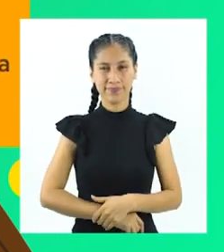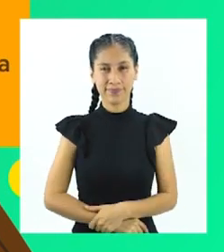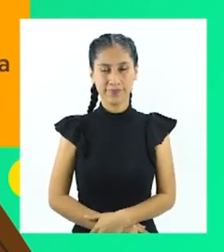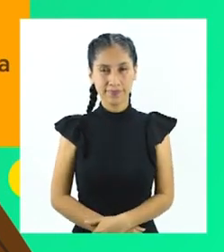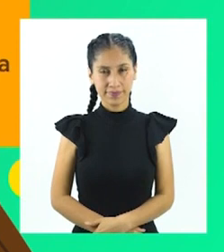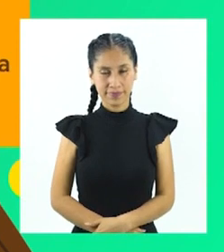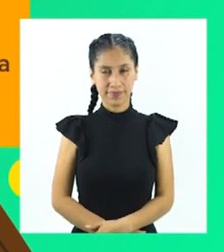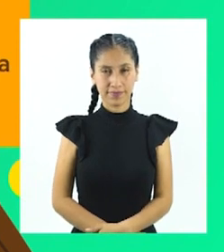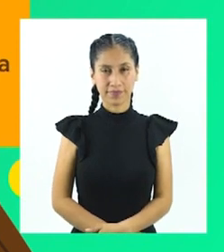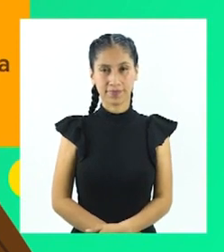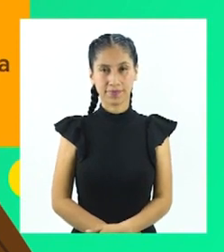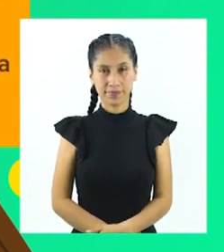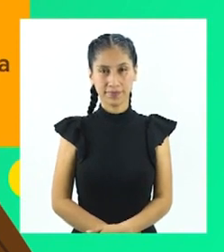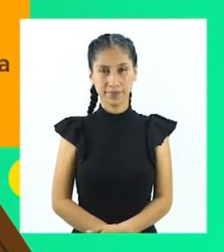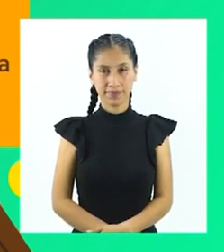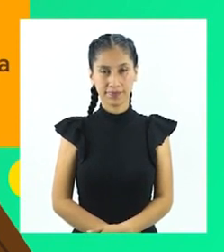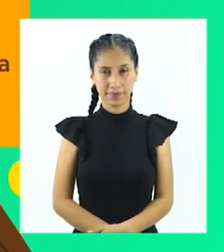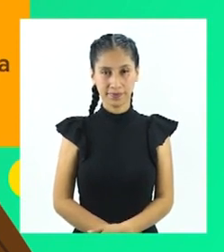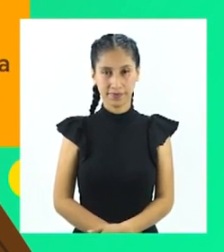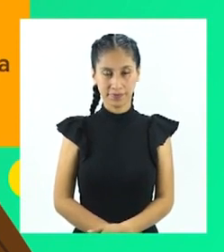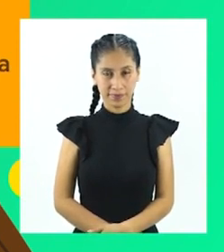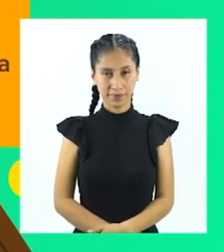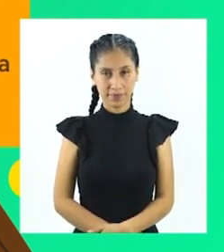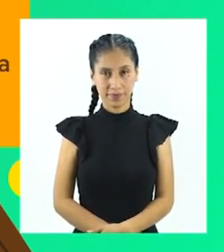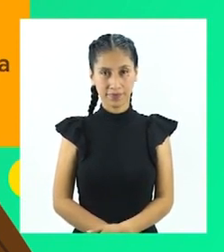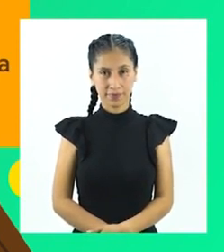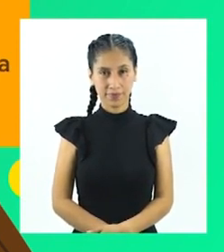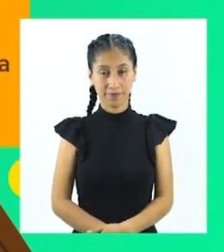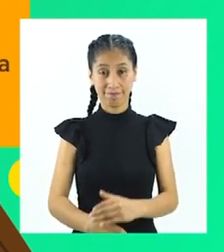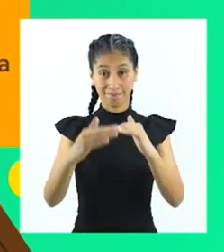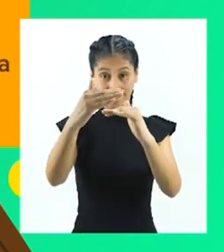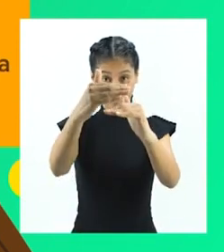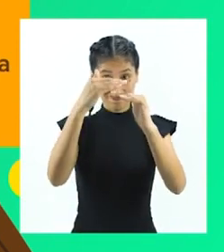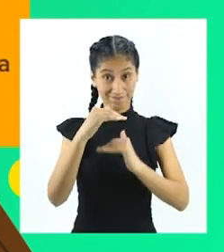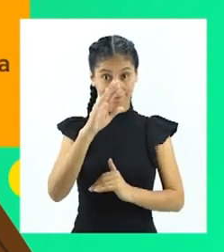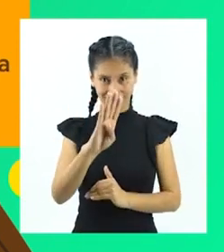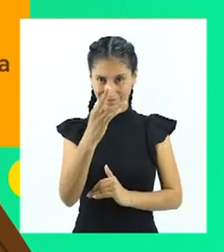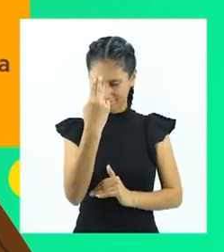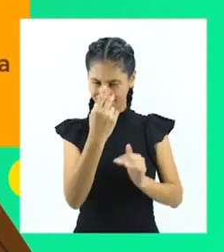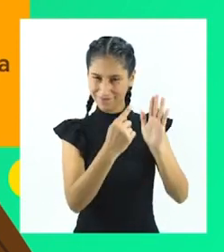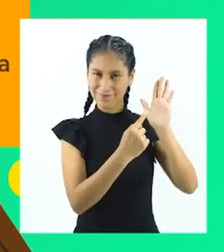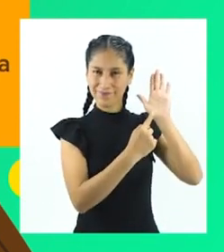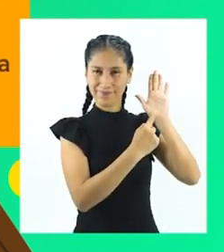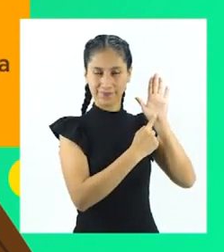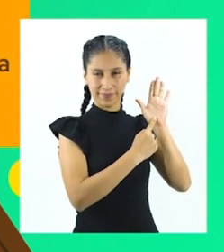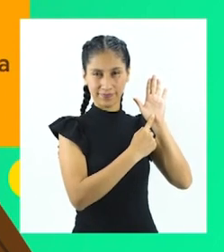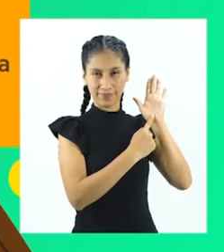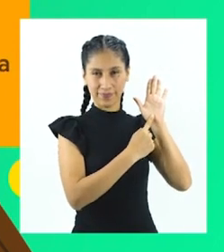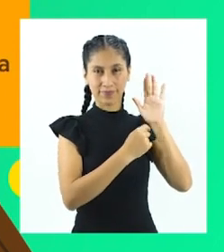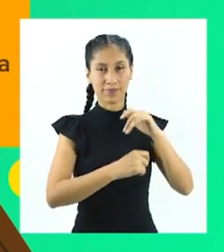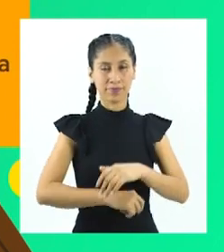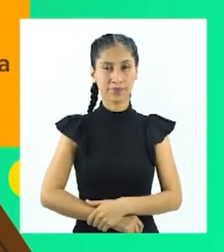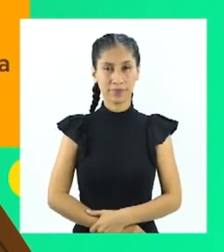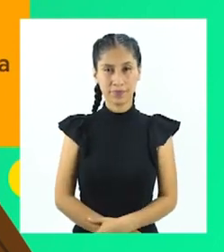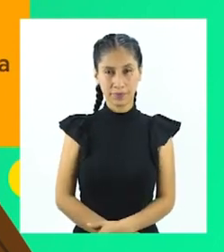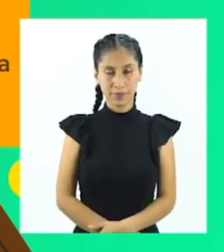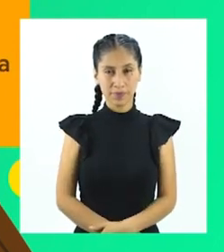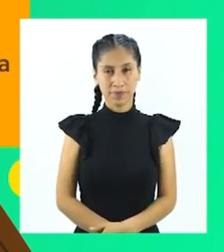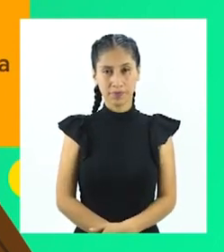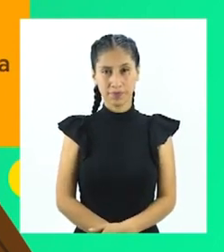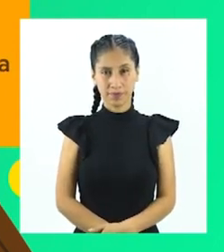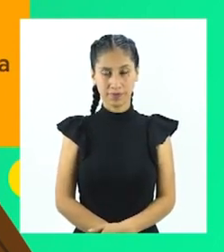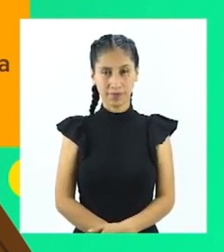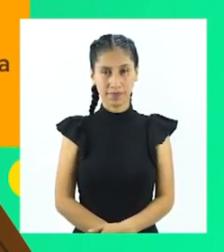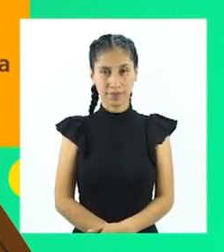nos indica que nos encontramos en el momento de la experimentación. B En el reservorio 3 la prueba B